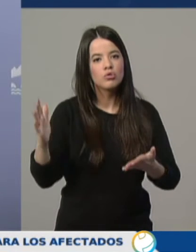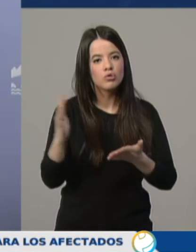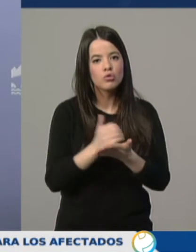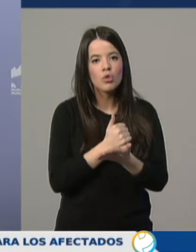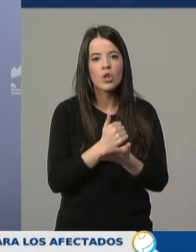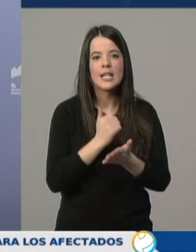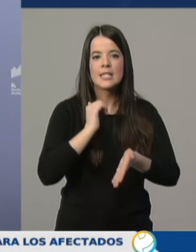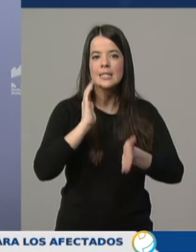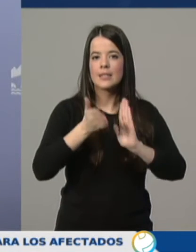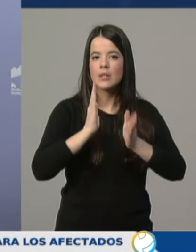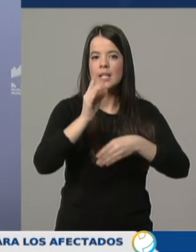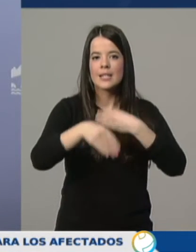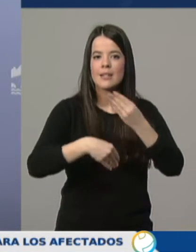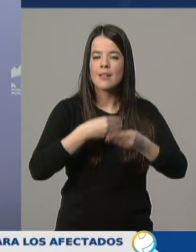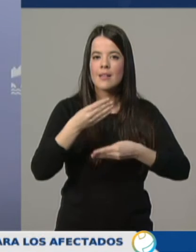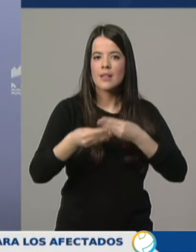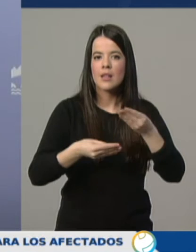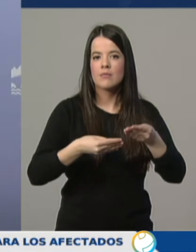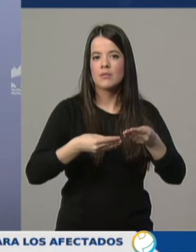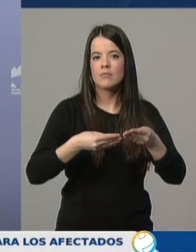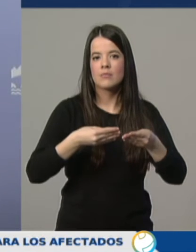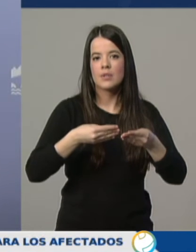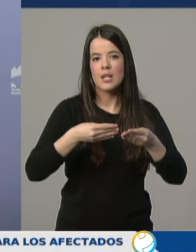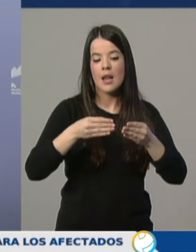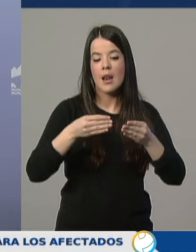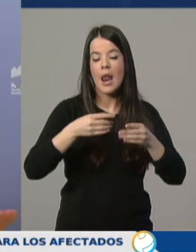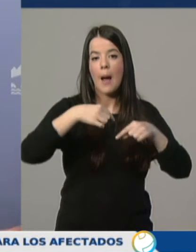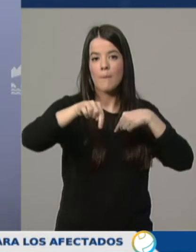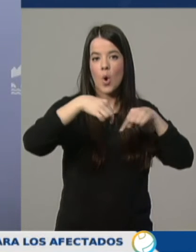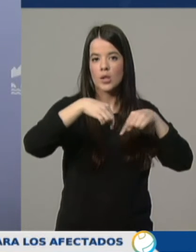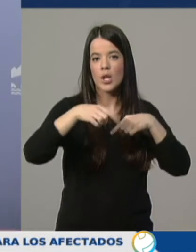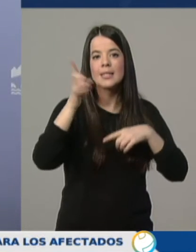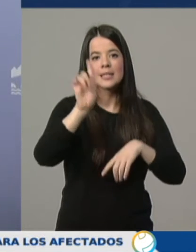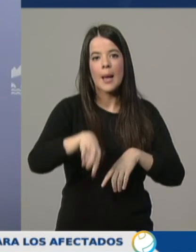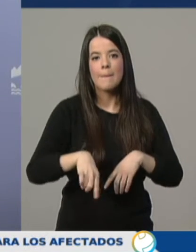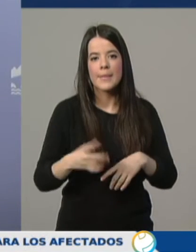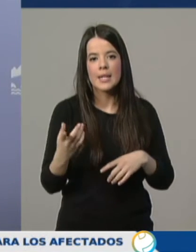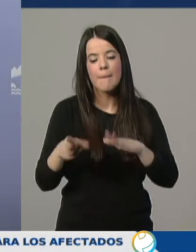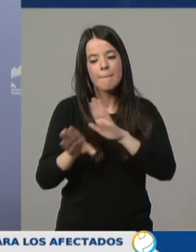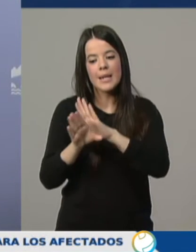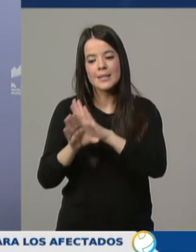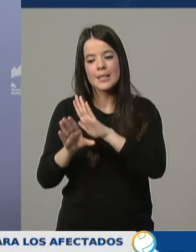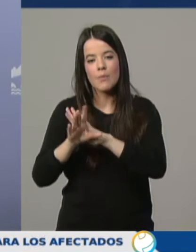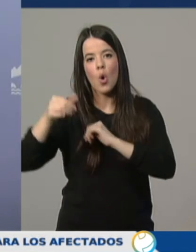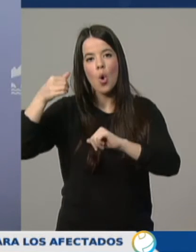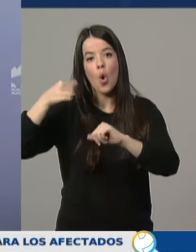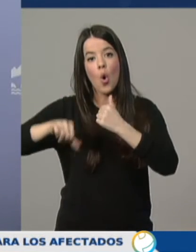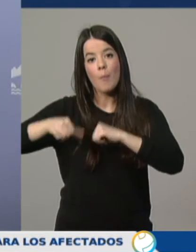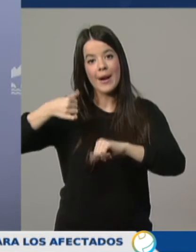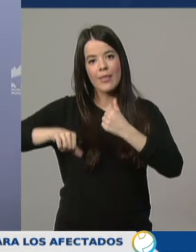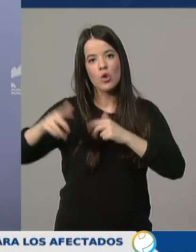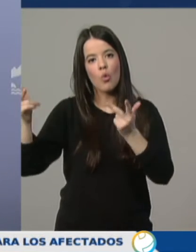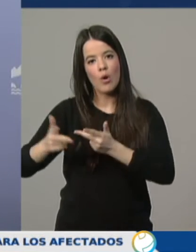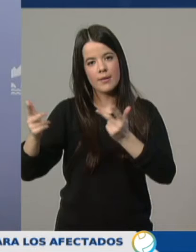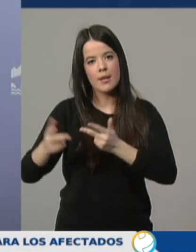posibles mediante cirugía mayor ambulatoria y mantendremos las cirugías urgentes. 4.